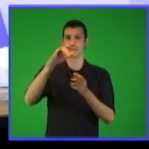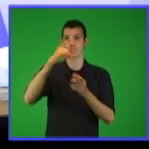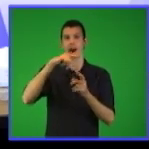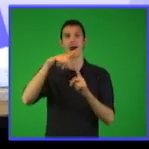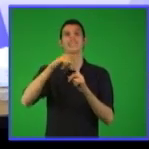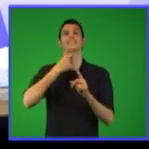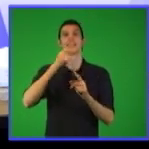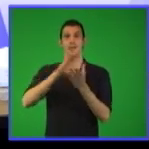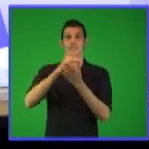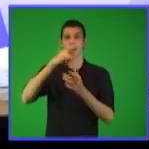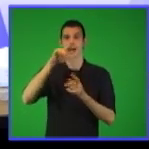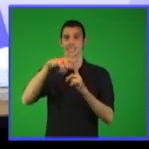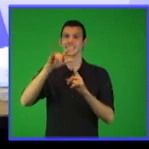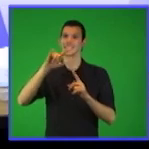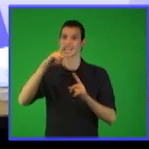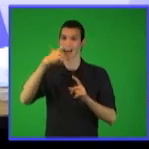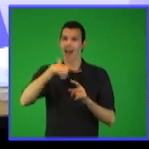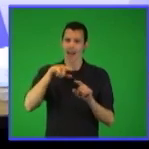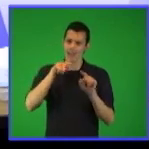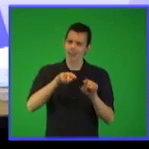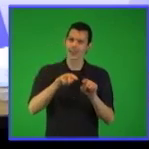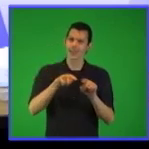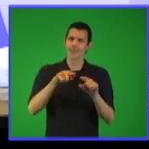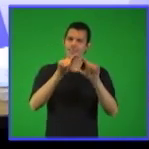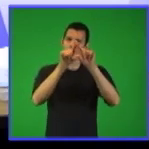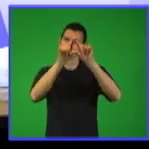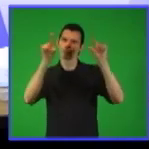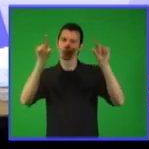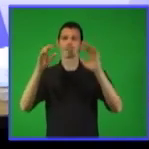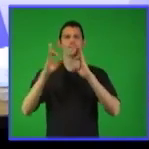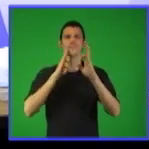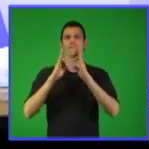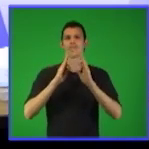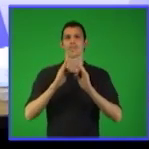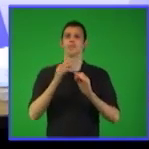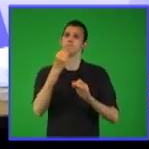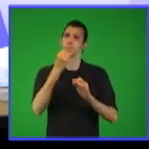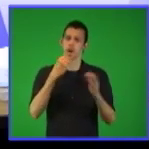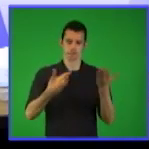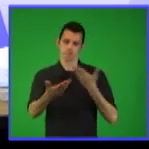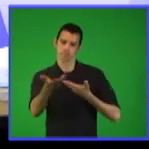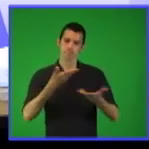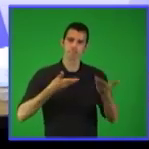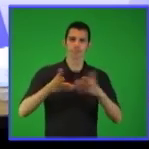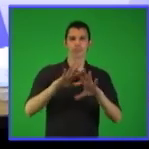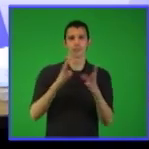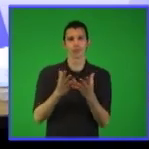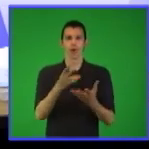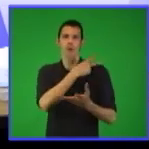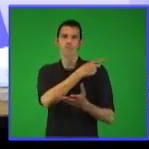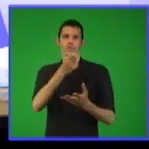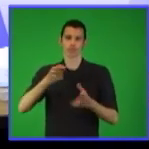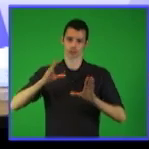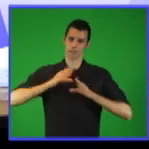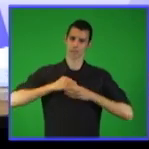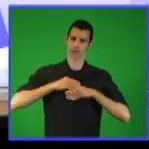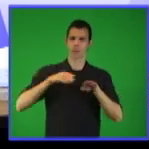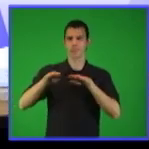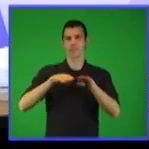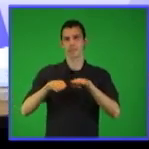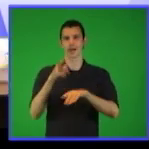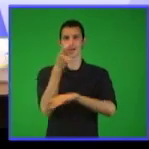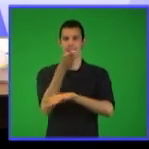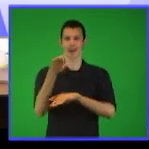invito a que mantengan las medidas orientadas para cuidar la